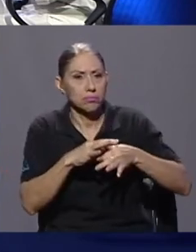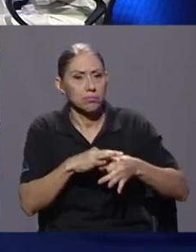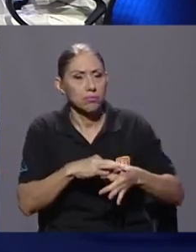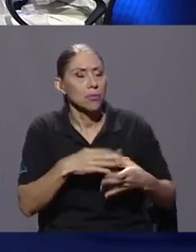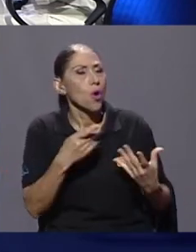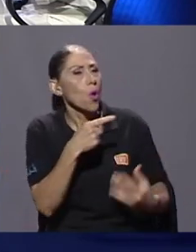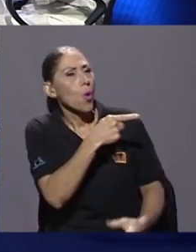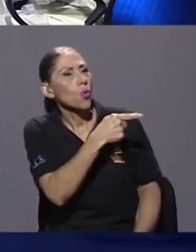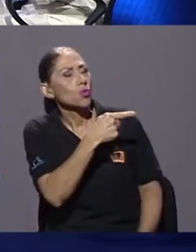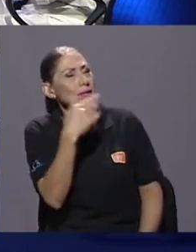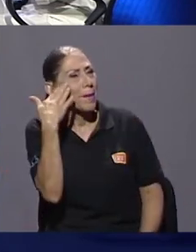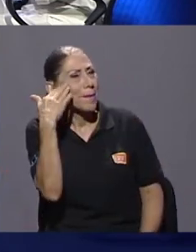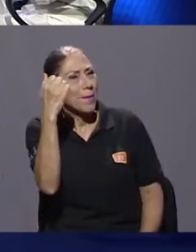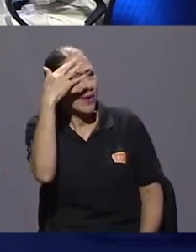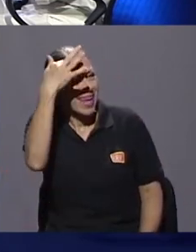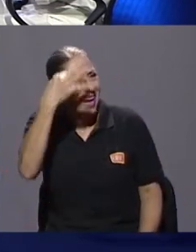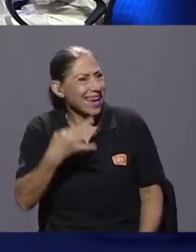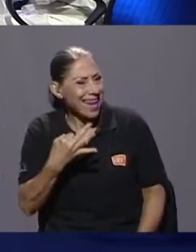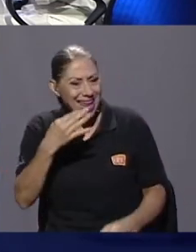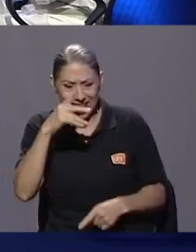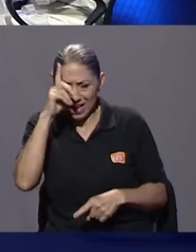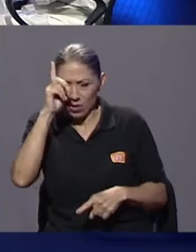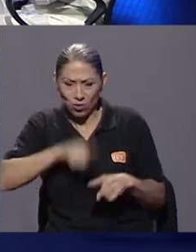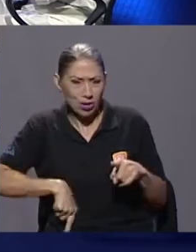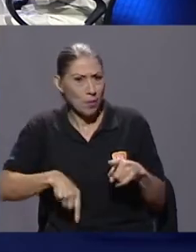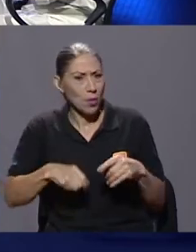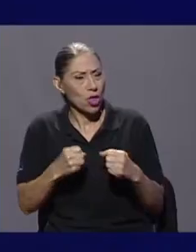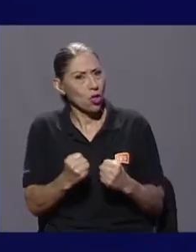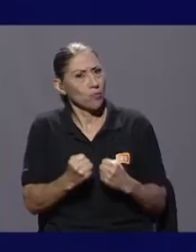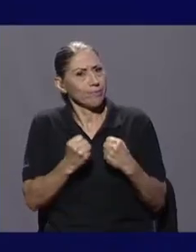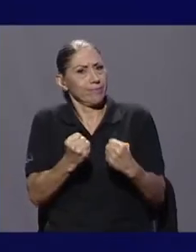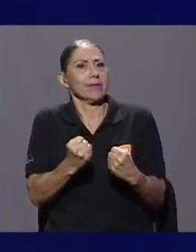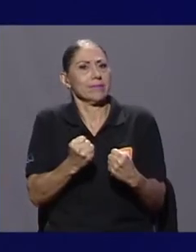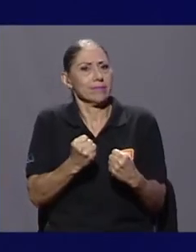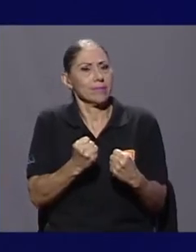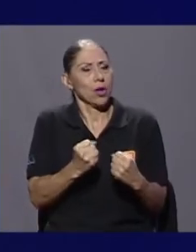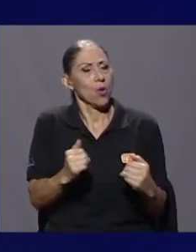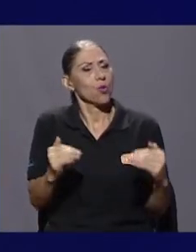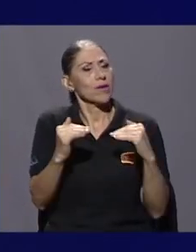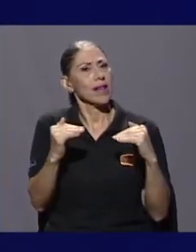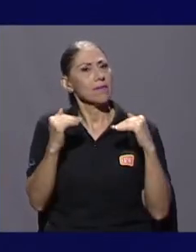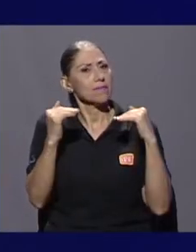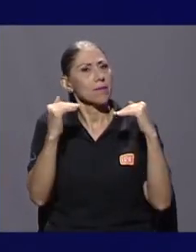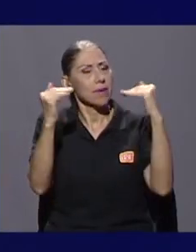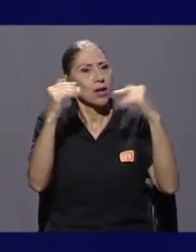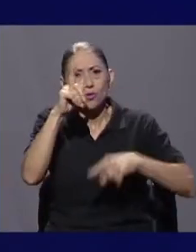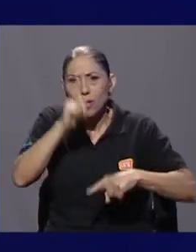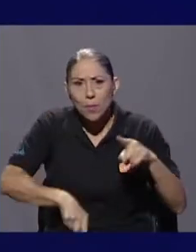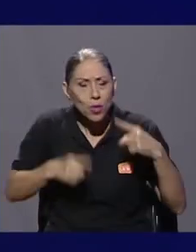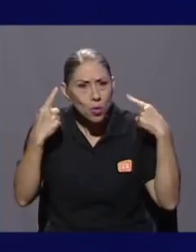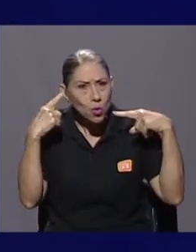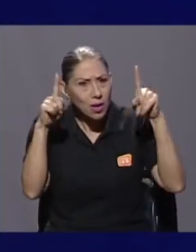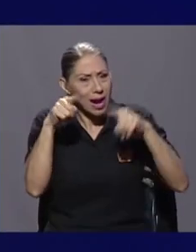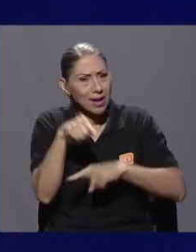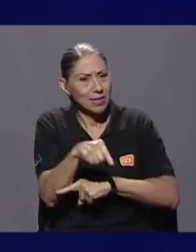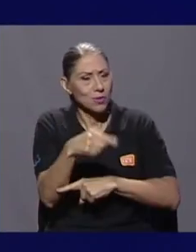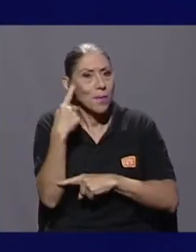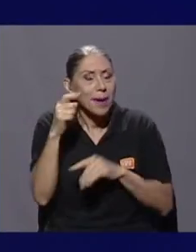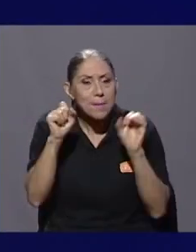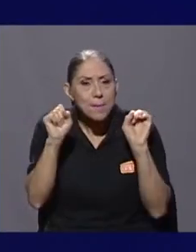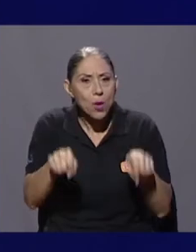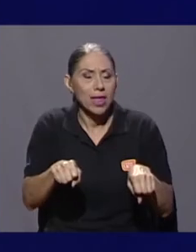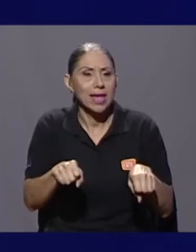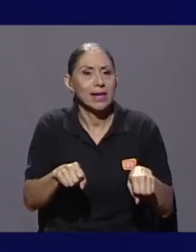de alguna forma, potenciar a otros niveles este eje tan fundamental para poder encadenar